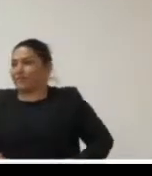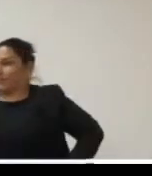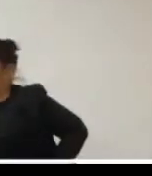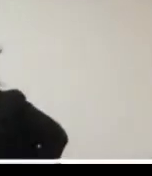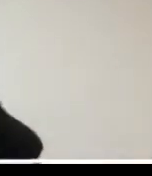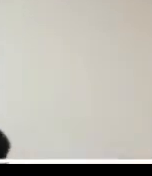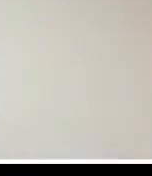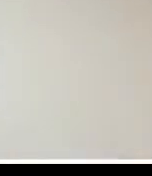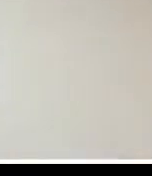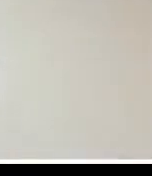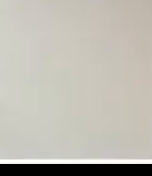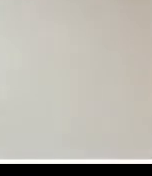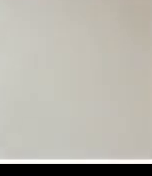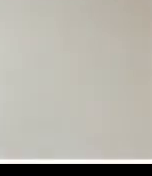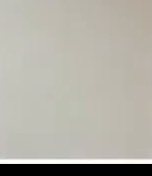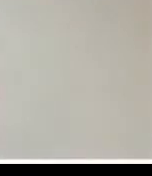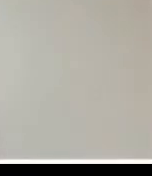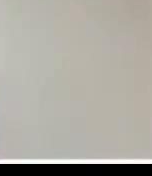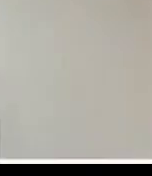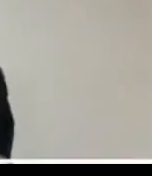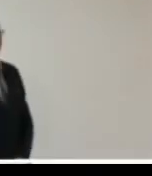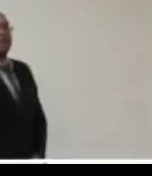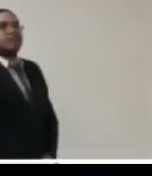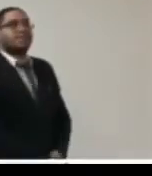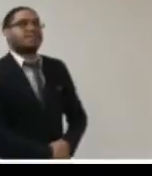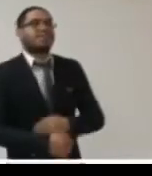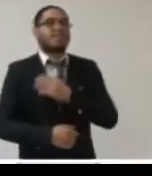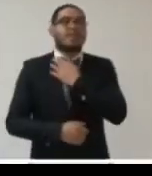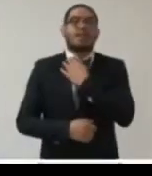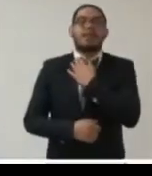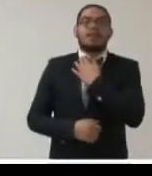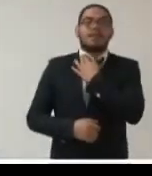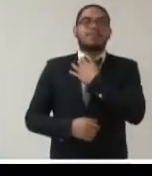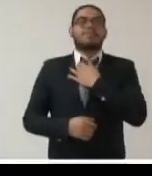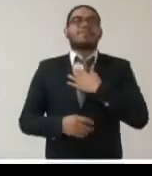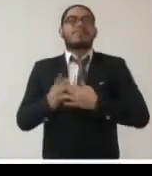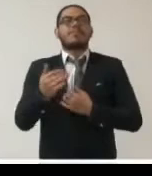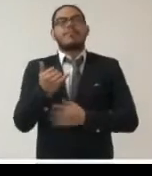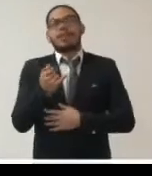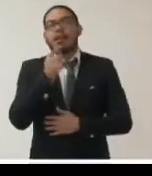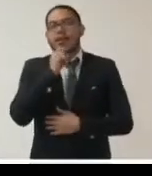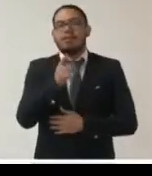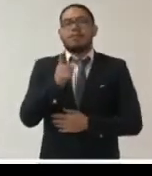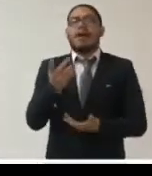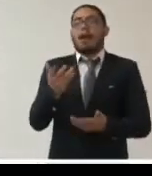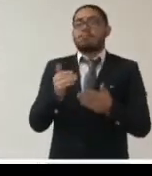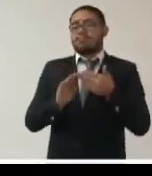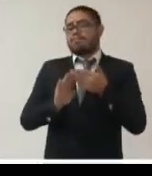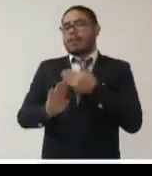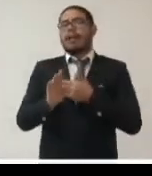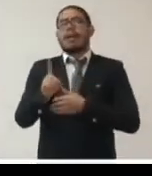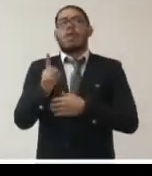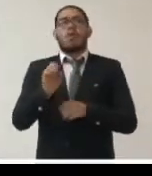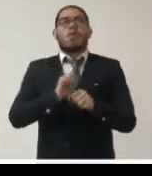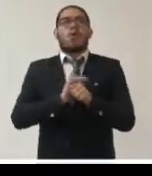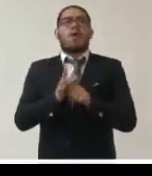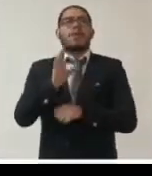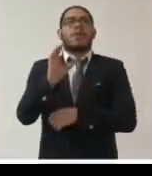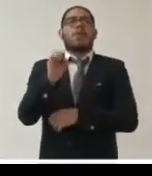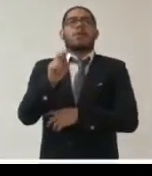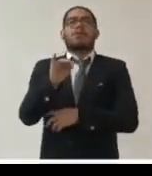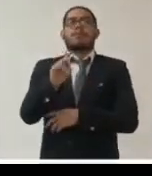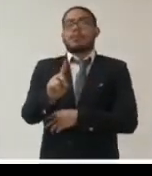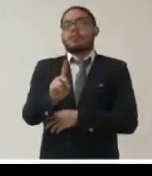perfectamente aplicando el principio de minimización y creo que una de las ventajas del COVID es que ha supuesto